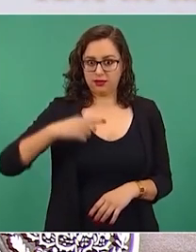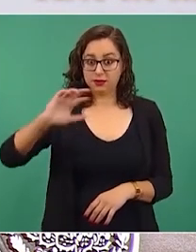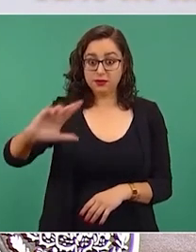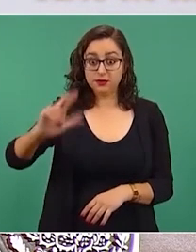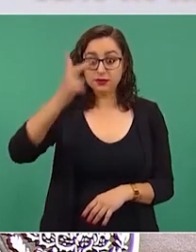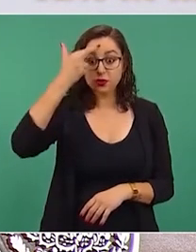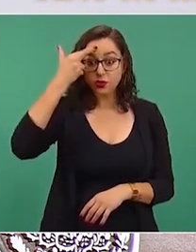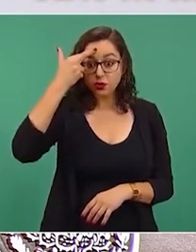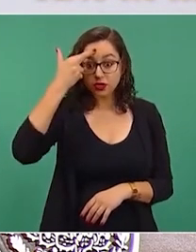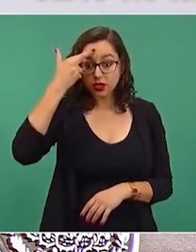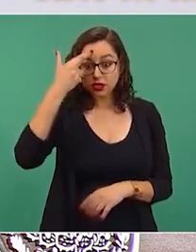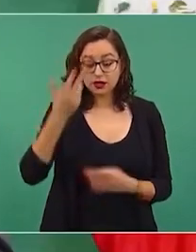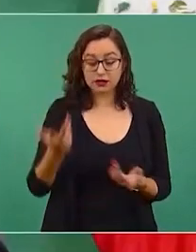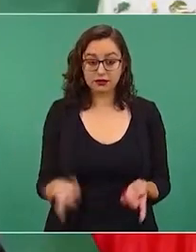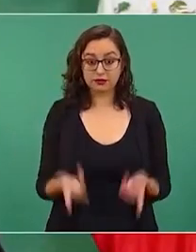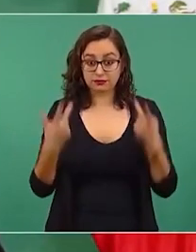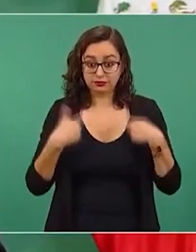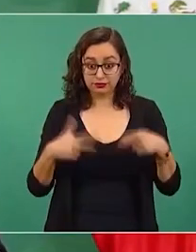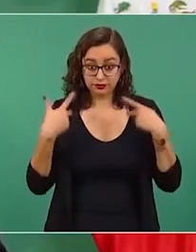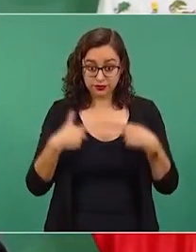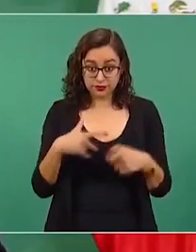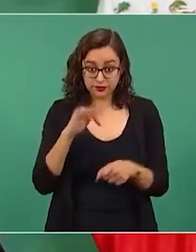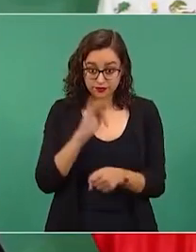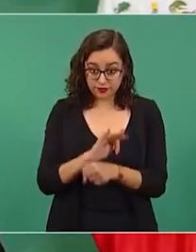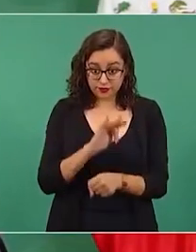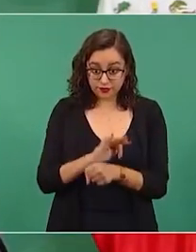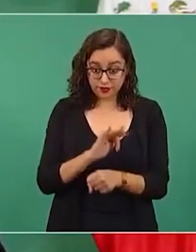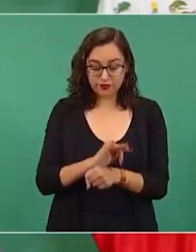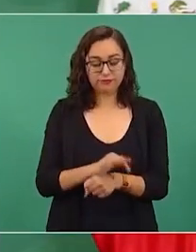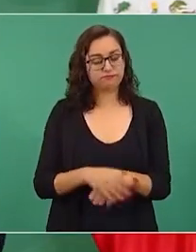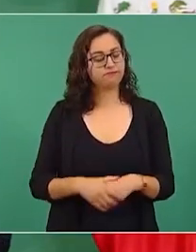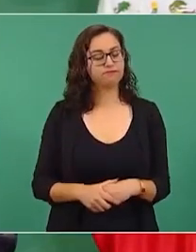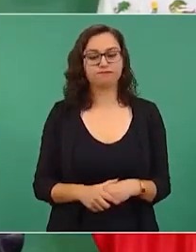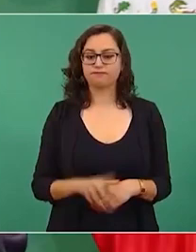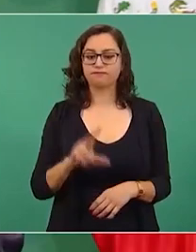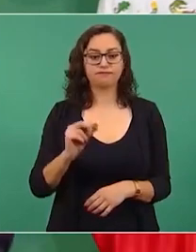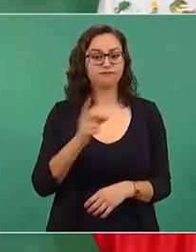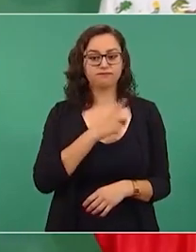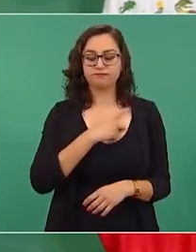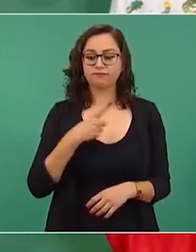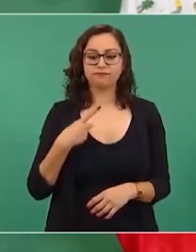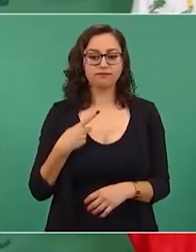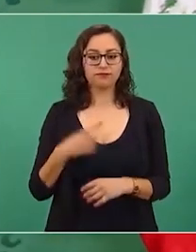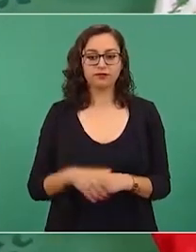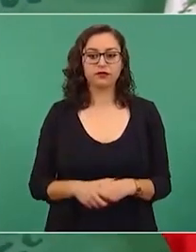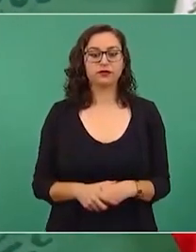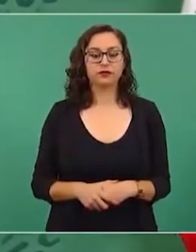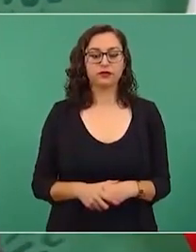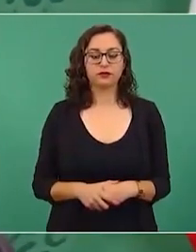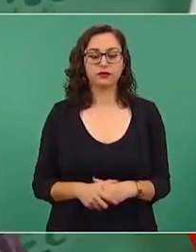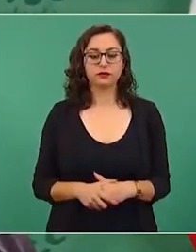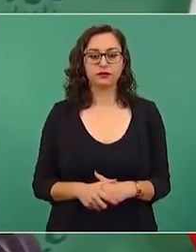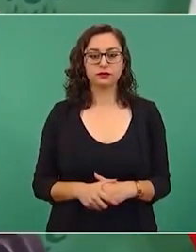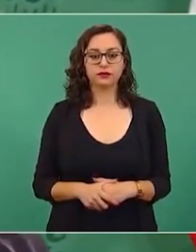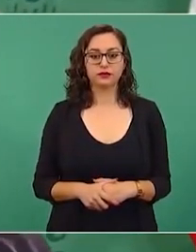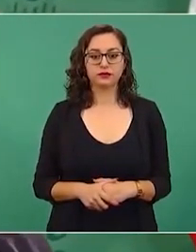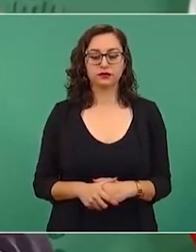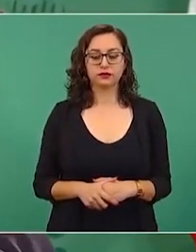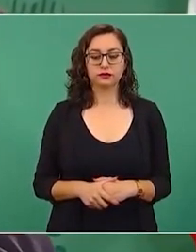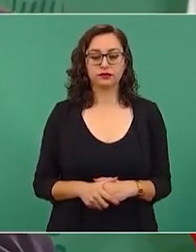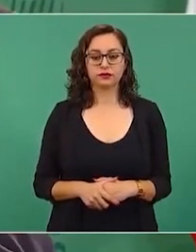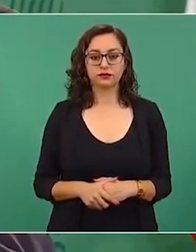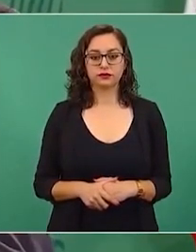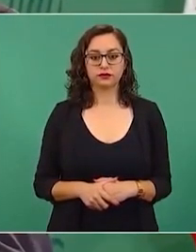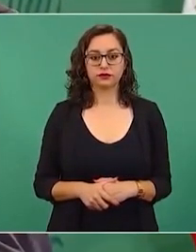no se puede proteger a torturadores. Ah, pero es que teníamos empresas que estaban